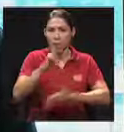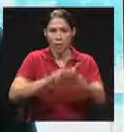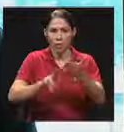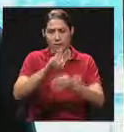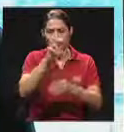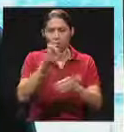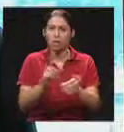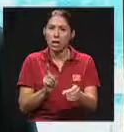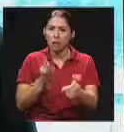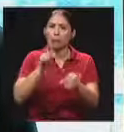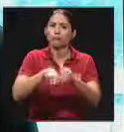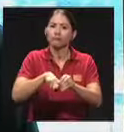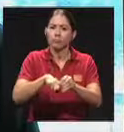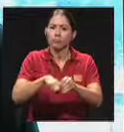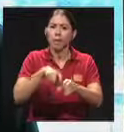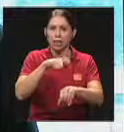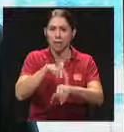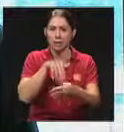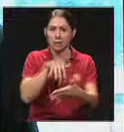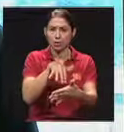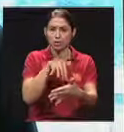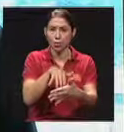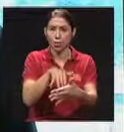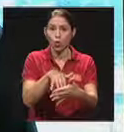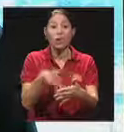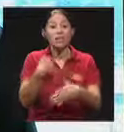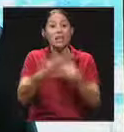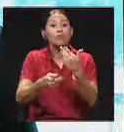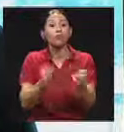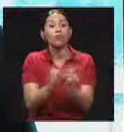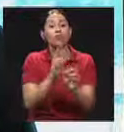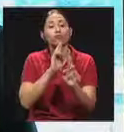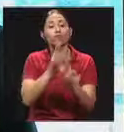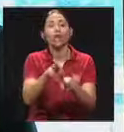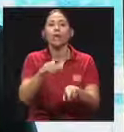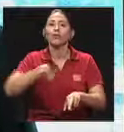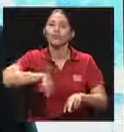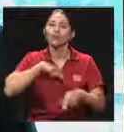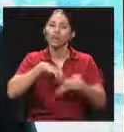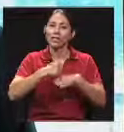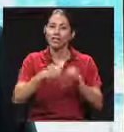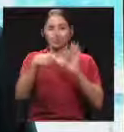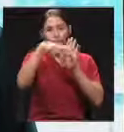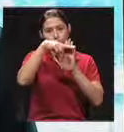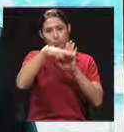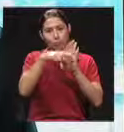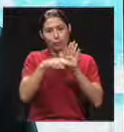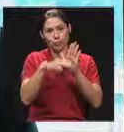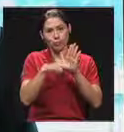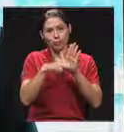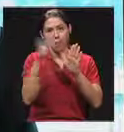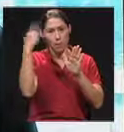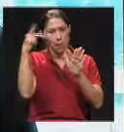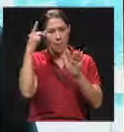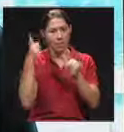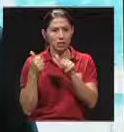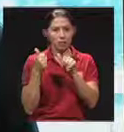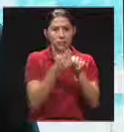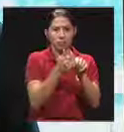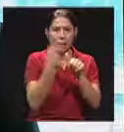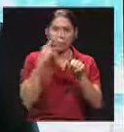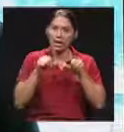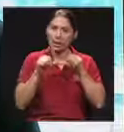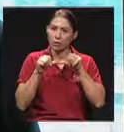en las etapas del estudio. A partir de ahí vamos a sacar las políticas que son necesarias y requeridas para darle sostenibilidad al régimen.